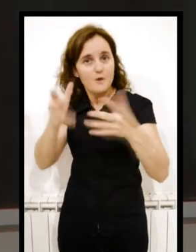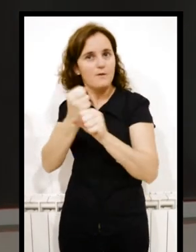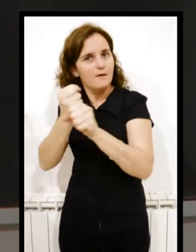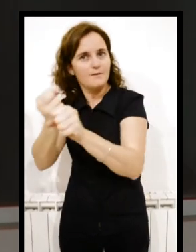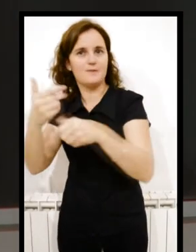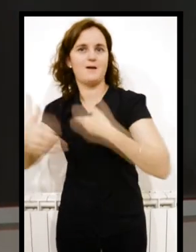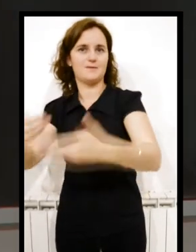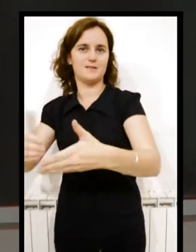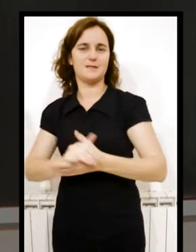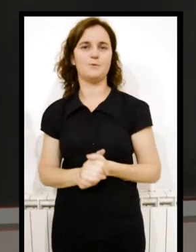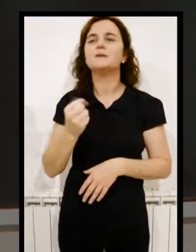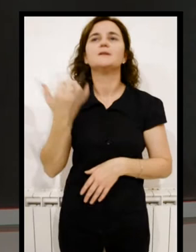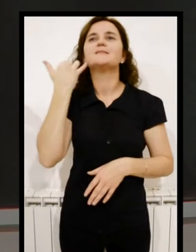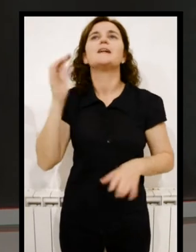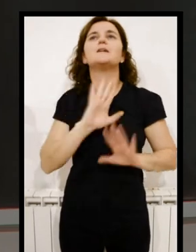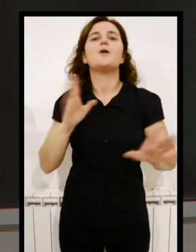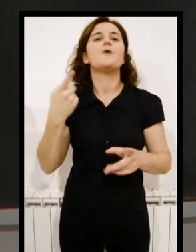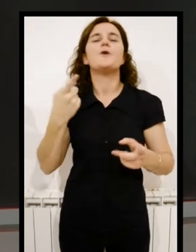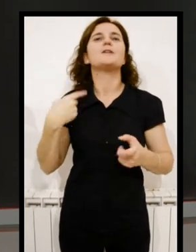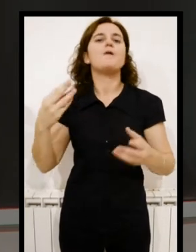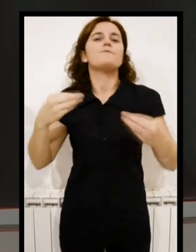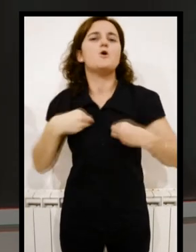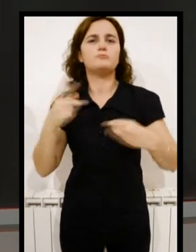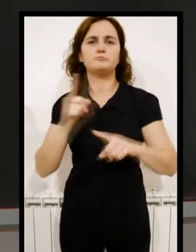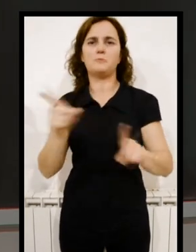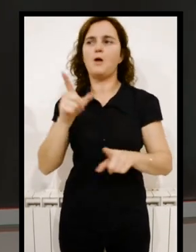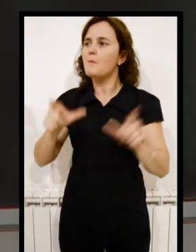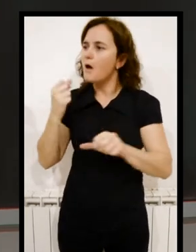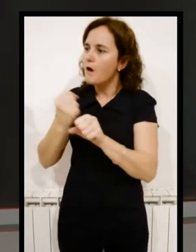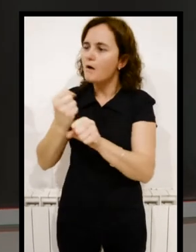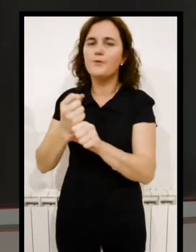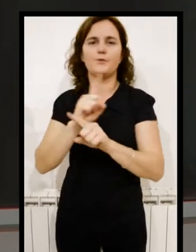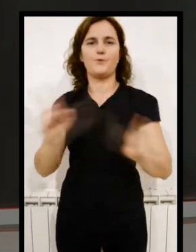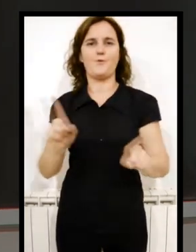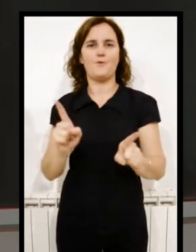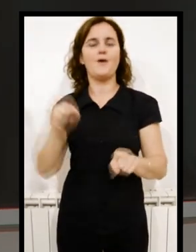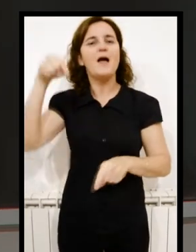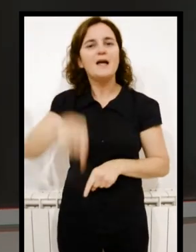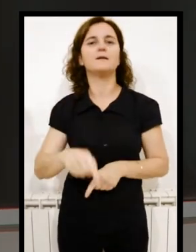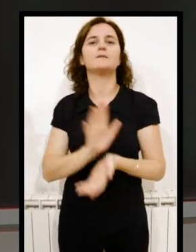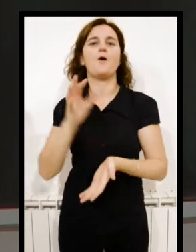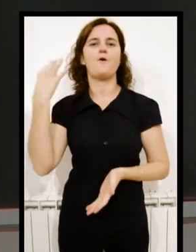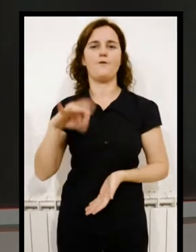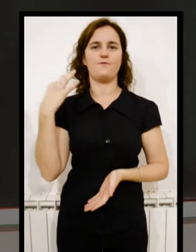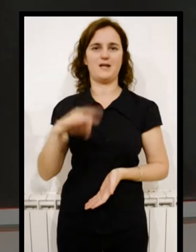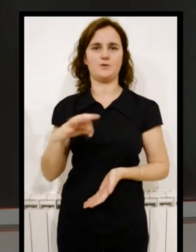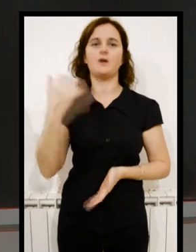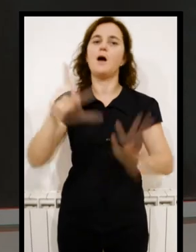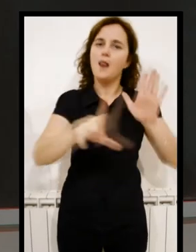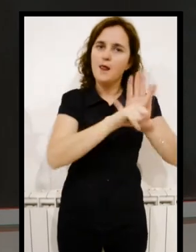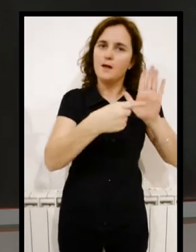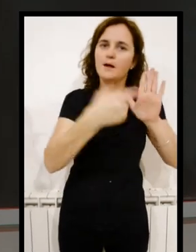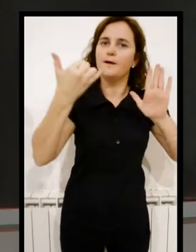camino estamos trabajando. Ya no tiene que ver con la buena voluntad de quienes formamos las universidades, sino que es una obligación.